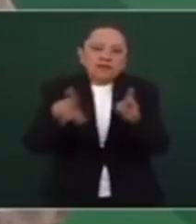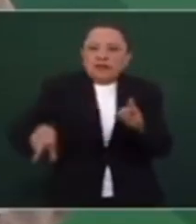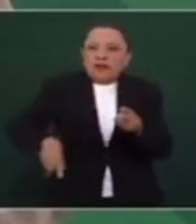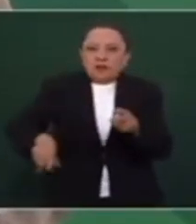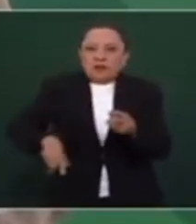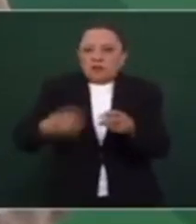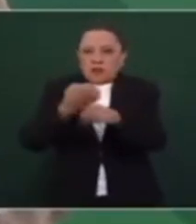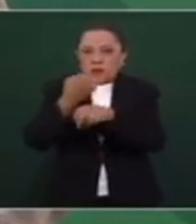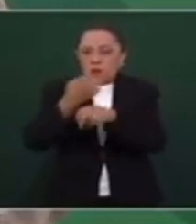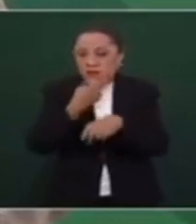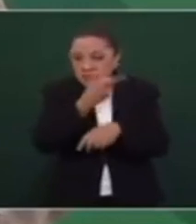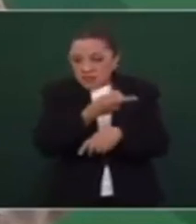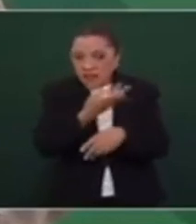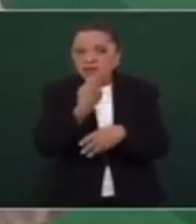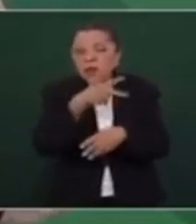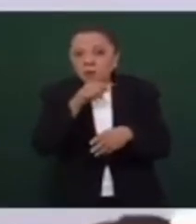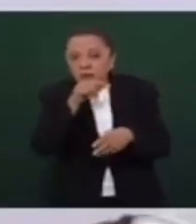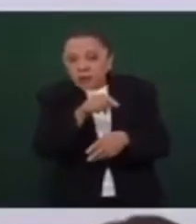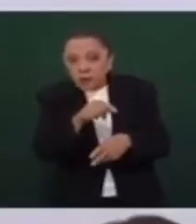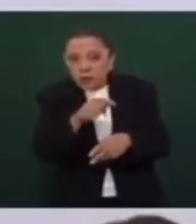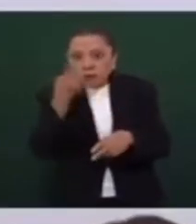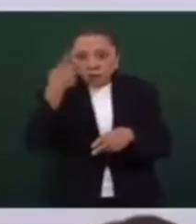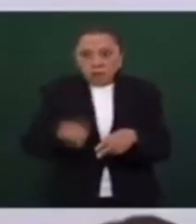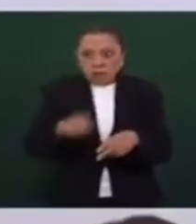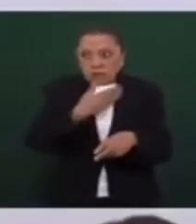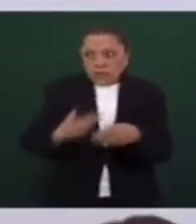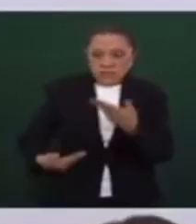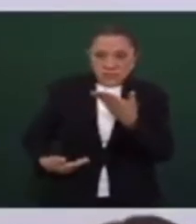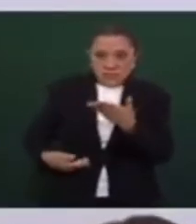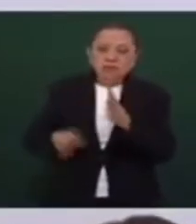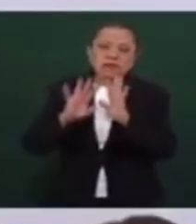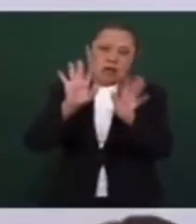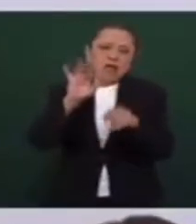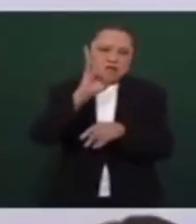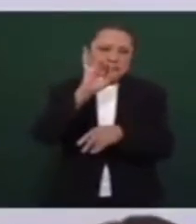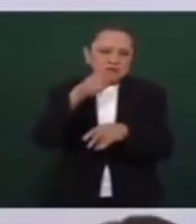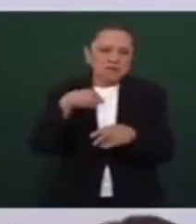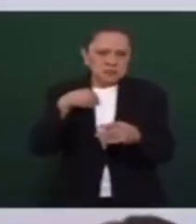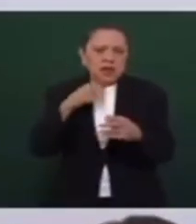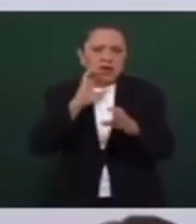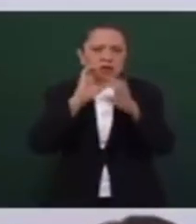atendiendo la instrucción del señor presidente lo entraremos en comunicación con la gobernadora.